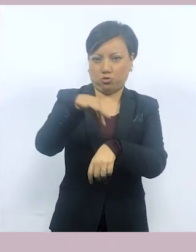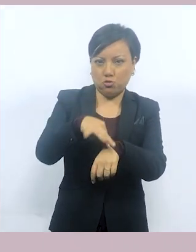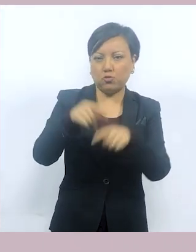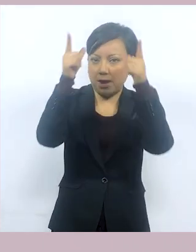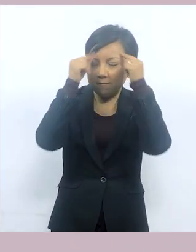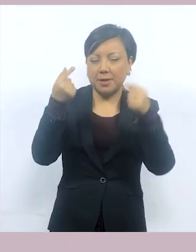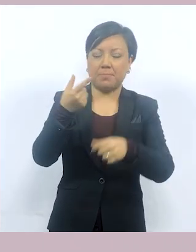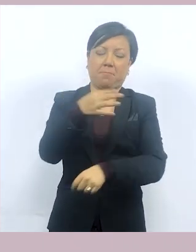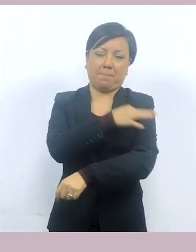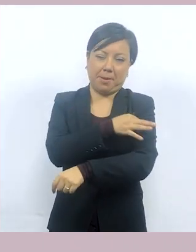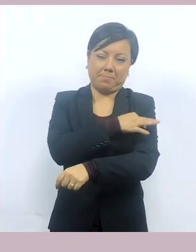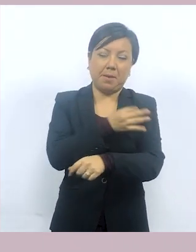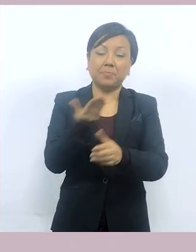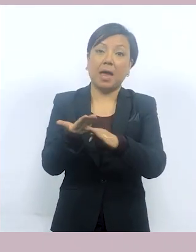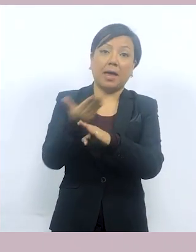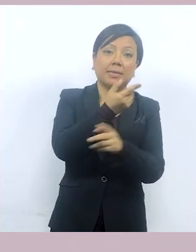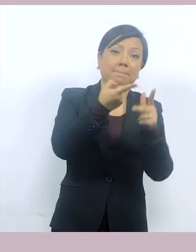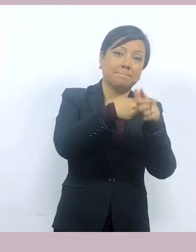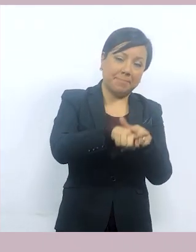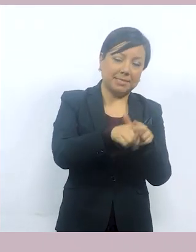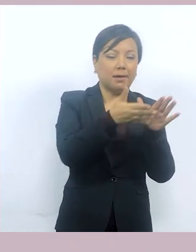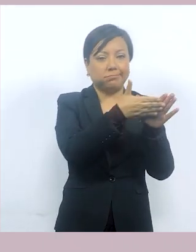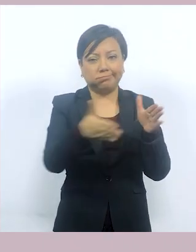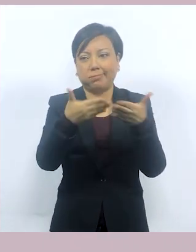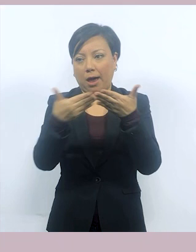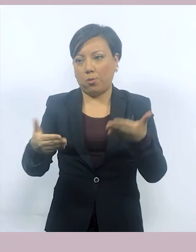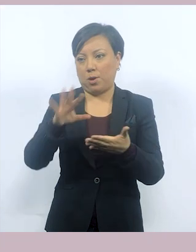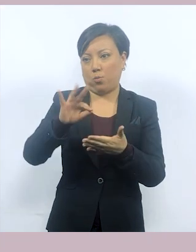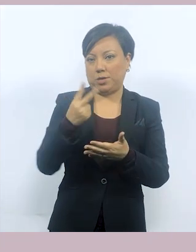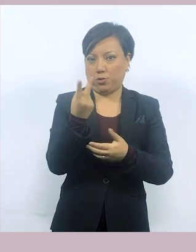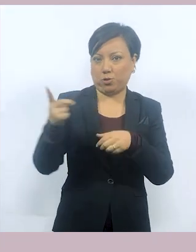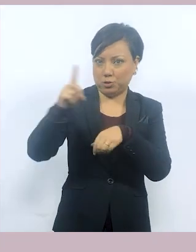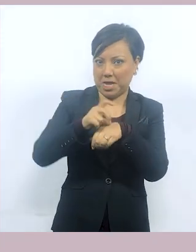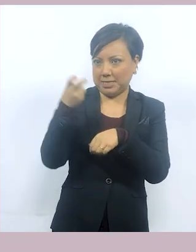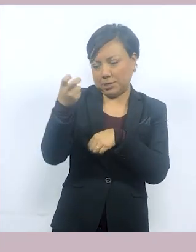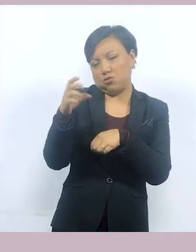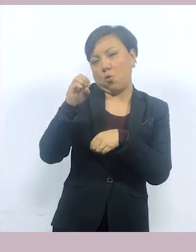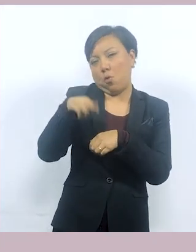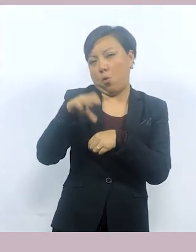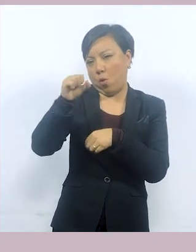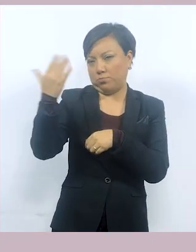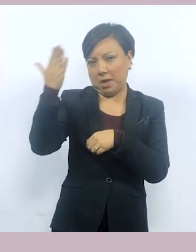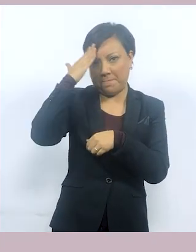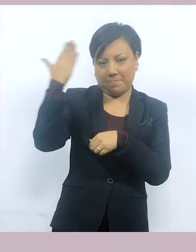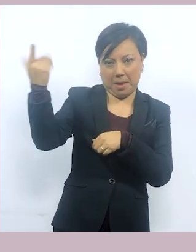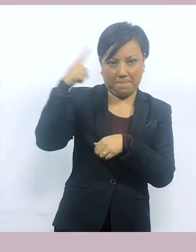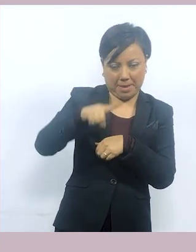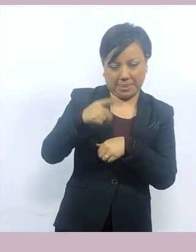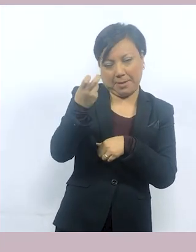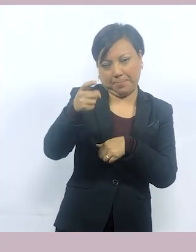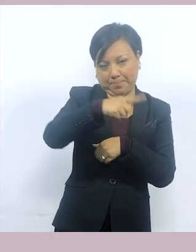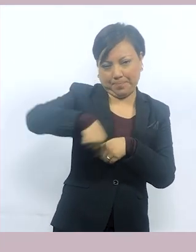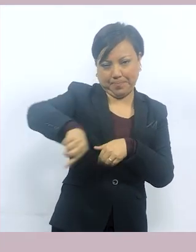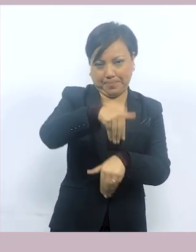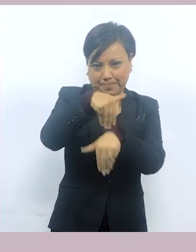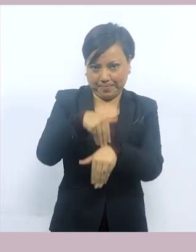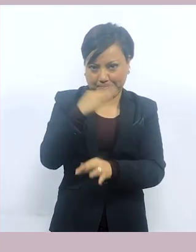para el personal de salud dentro del periodo de 42 días desde la primera dosis, de acuerdo con lo establecido por la Organización Mundial de la Salud.